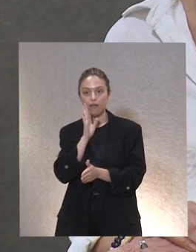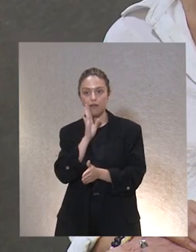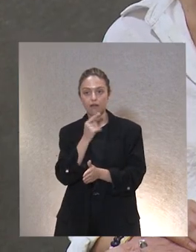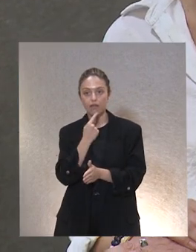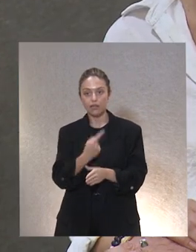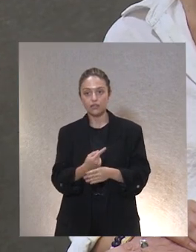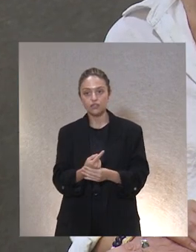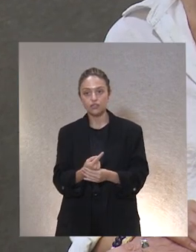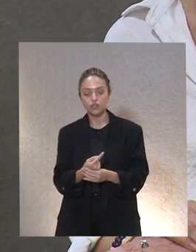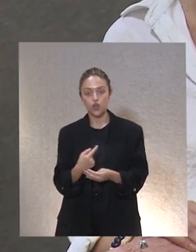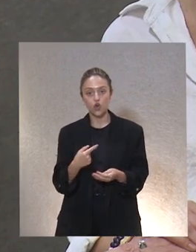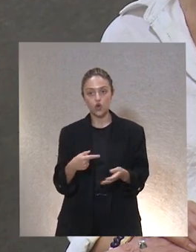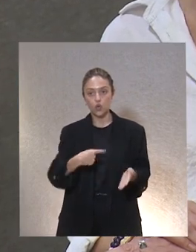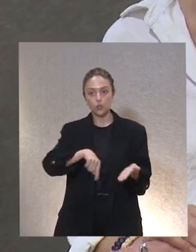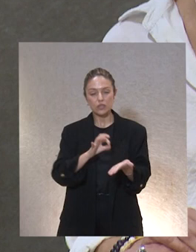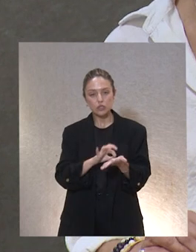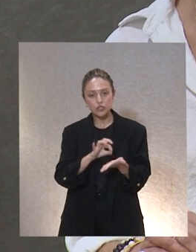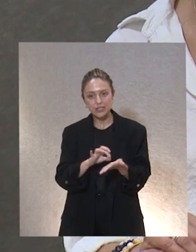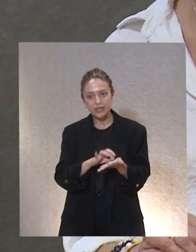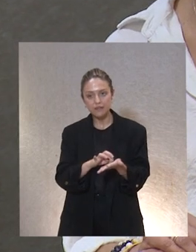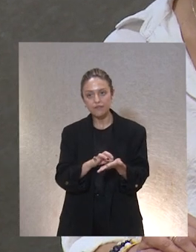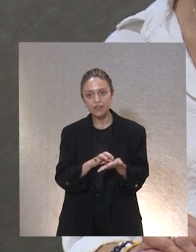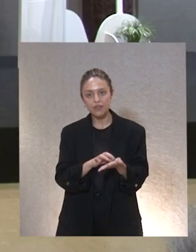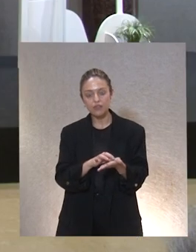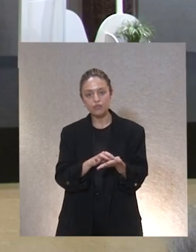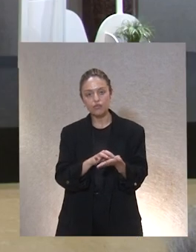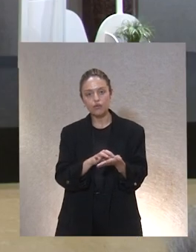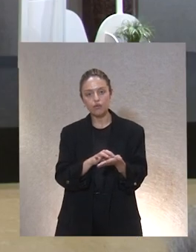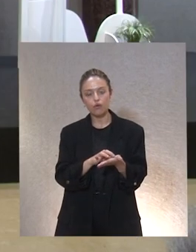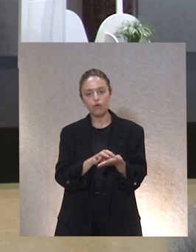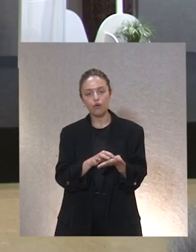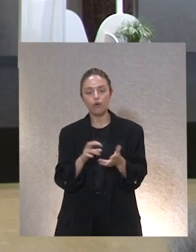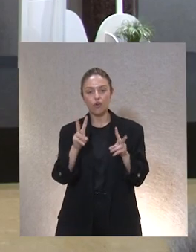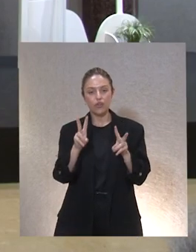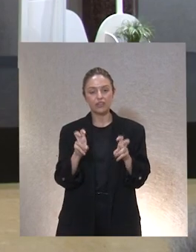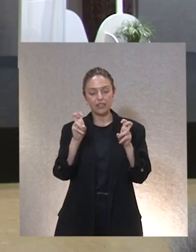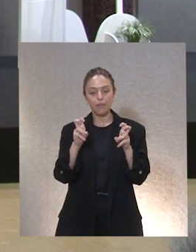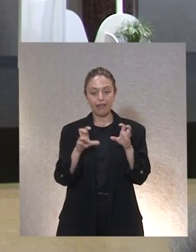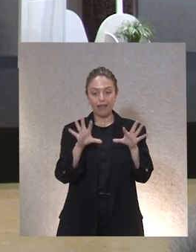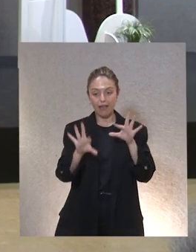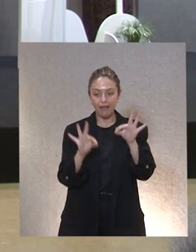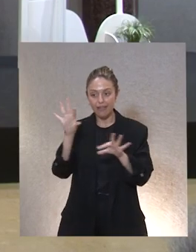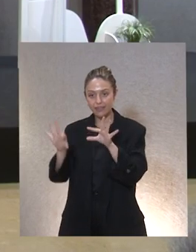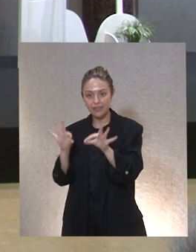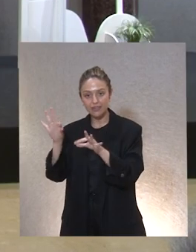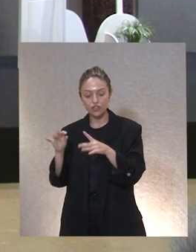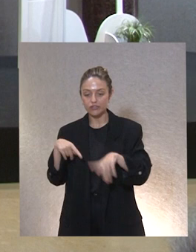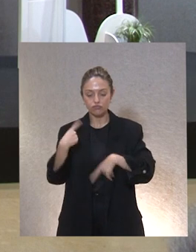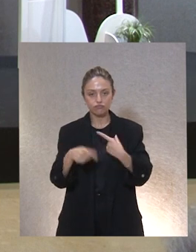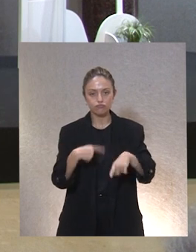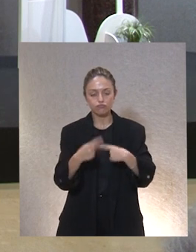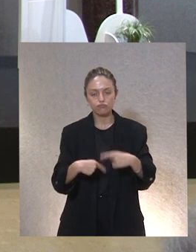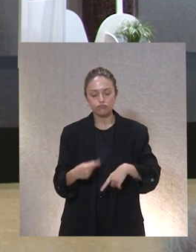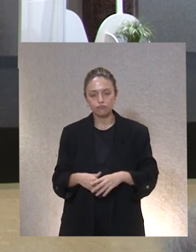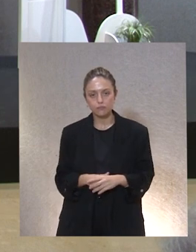si en nuestro servicio, en nuestro horno metemos cuestiones que tengan que ver con la toma de decisiones en el día a día a las personas que